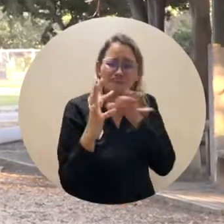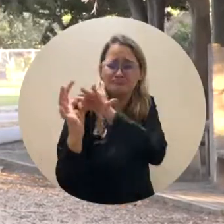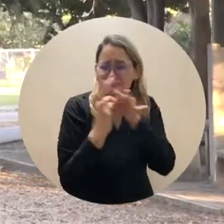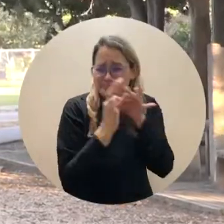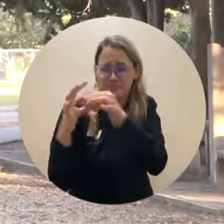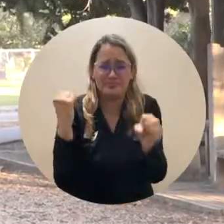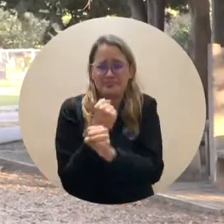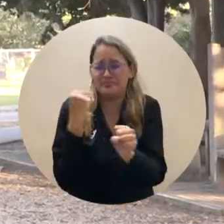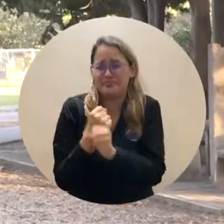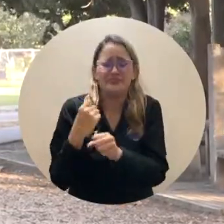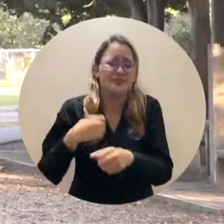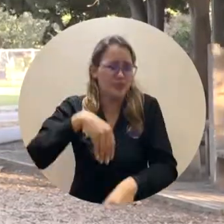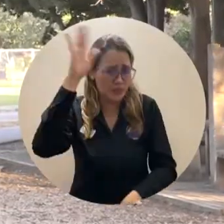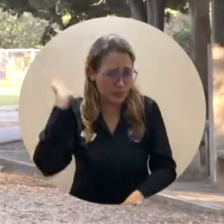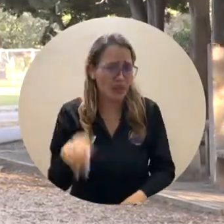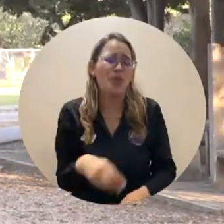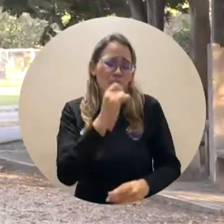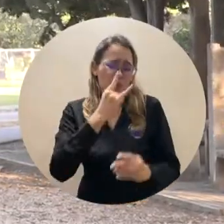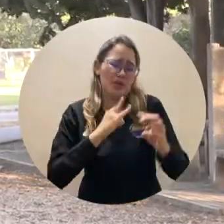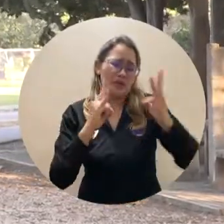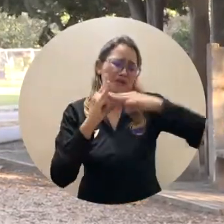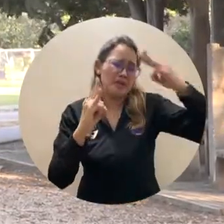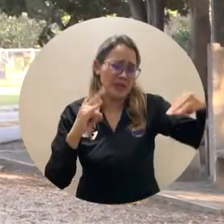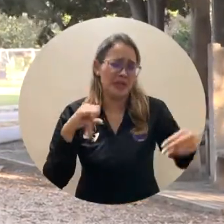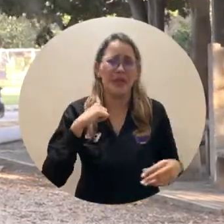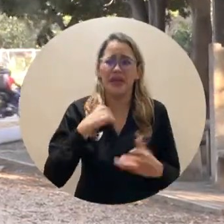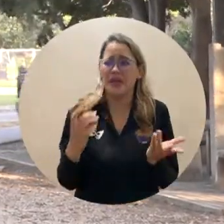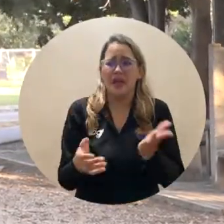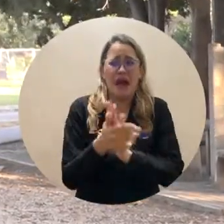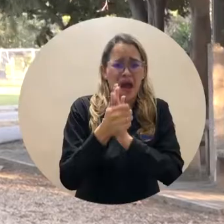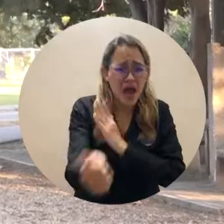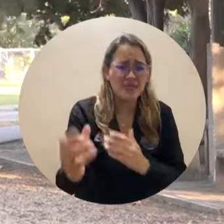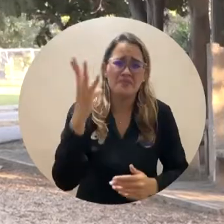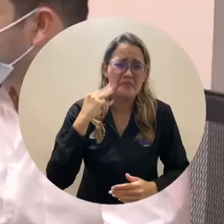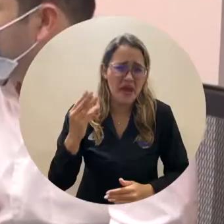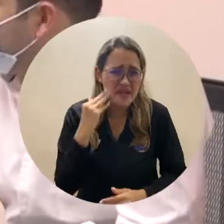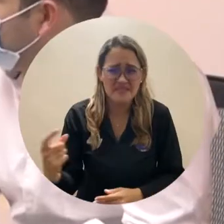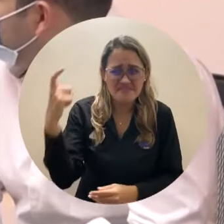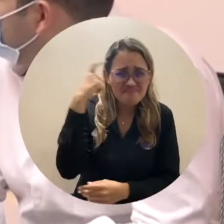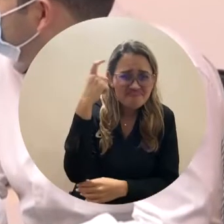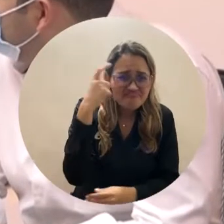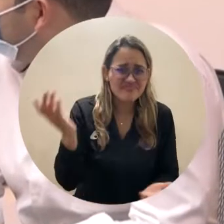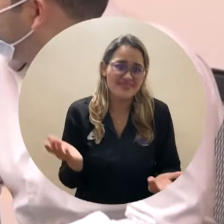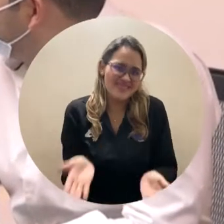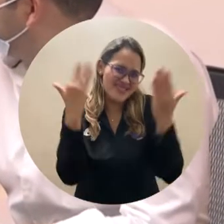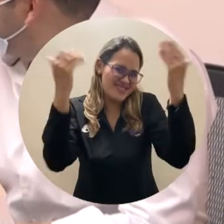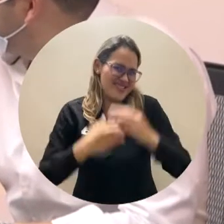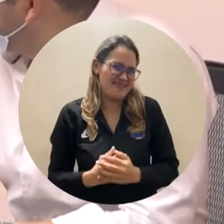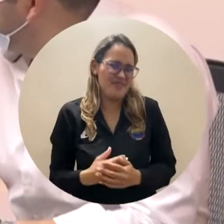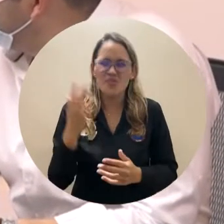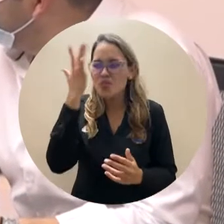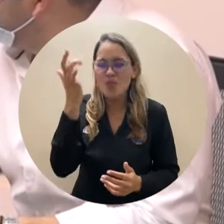trabajando de manera articulada y la universidad cuenta con la experticia, el conocimiento, la experiencia que les permite